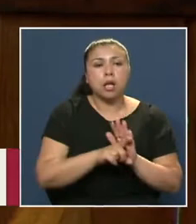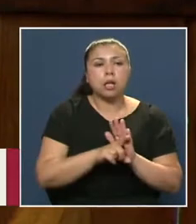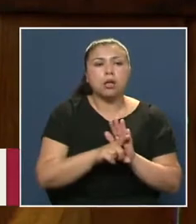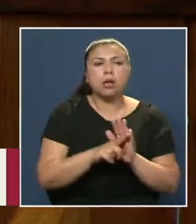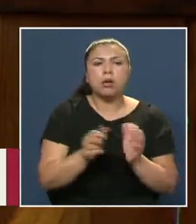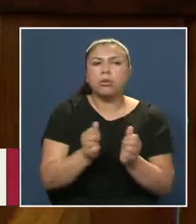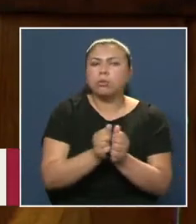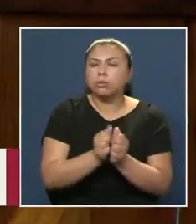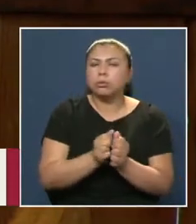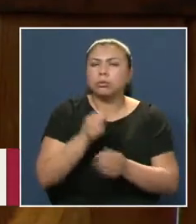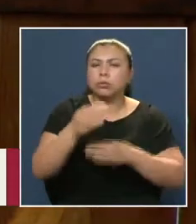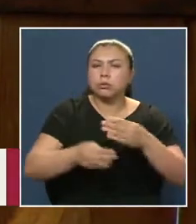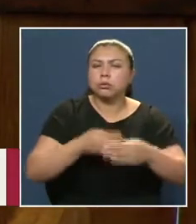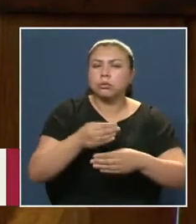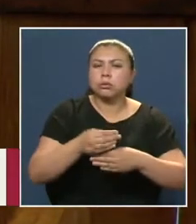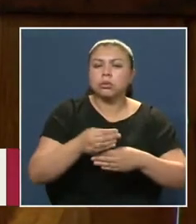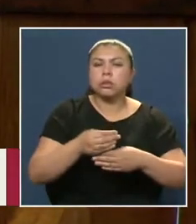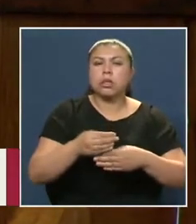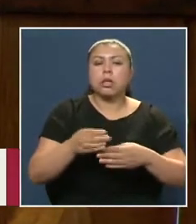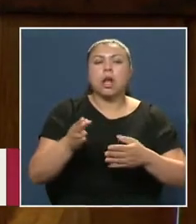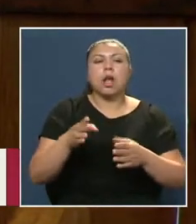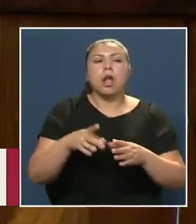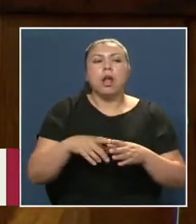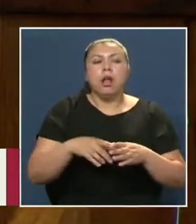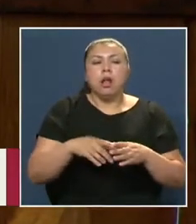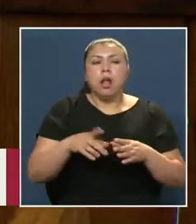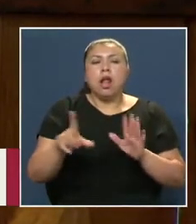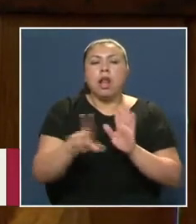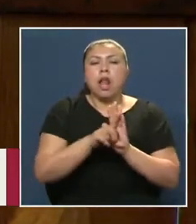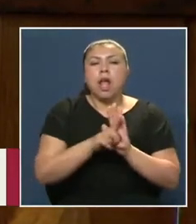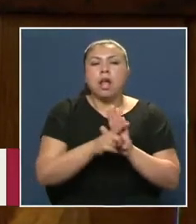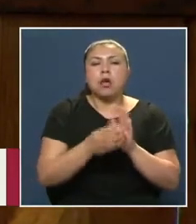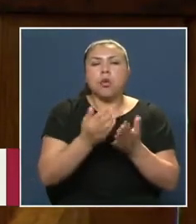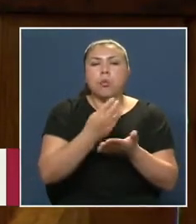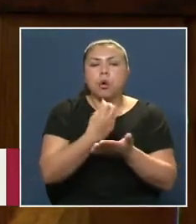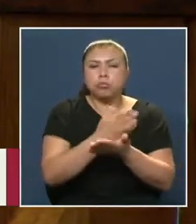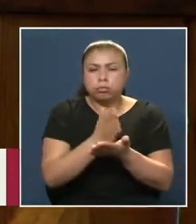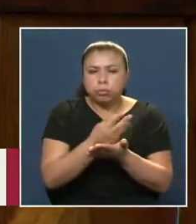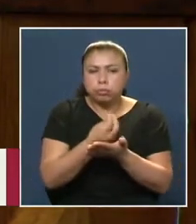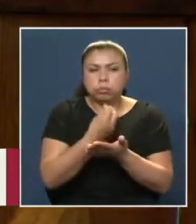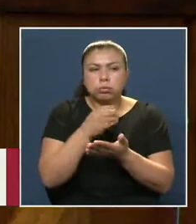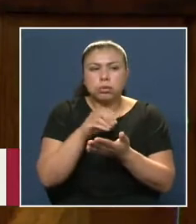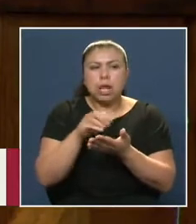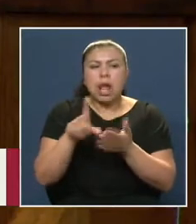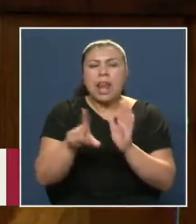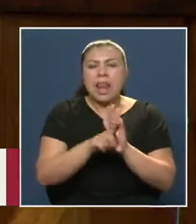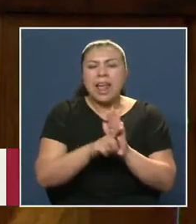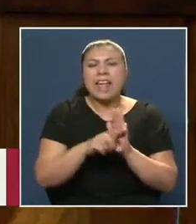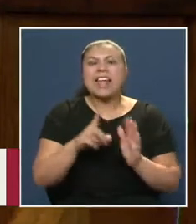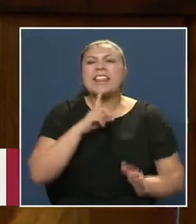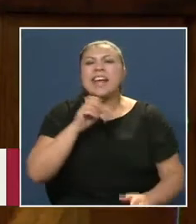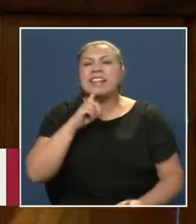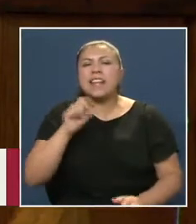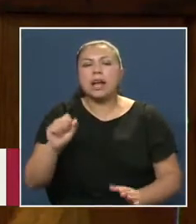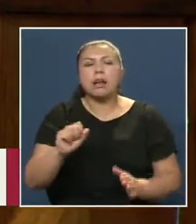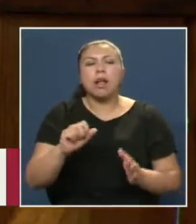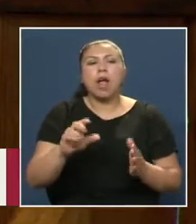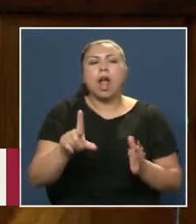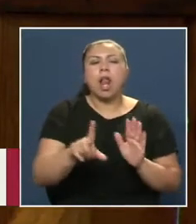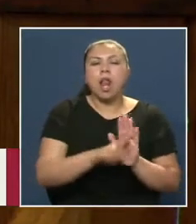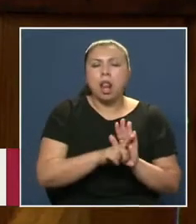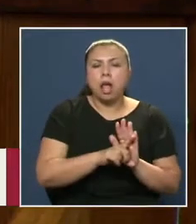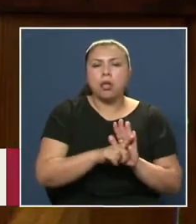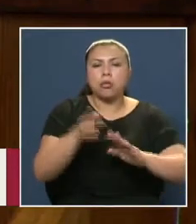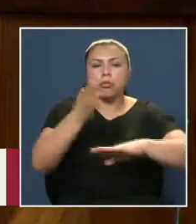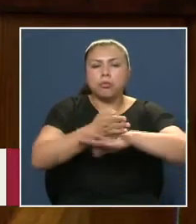La zona Franca Alimenticia Antofagasta La ley Centenario De Taltal La ley De la zona Franca